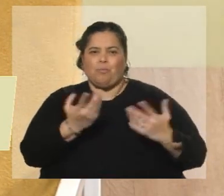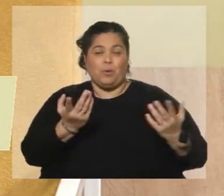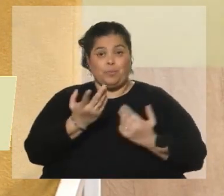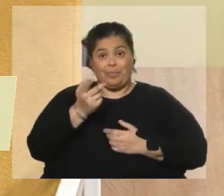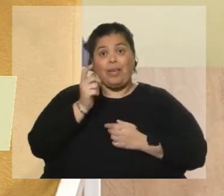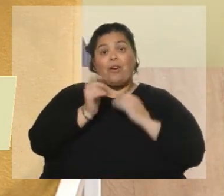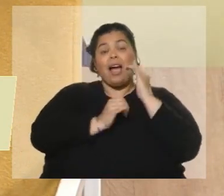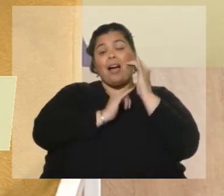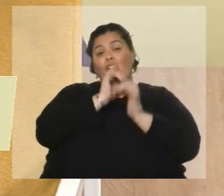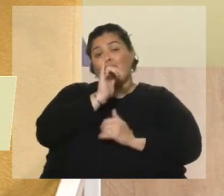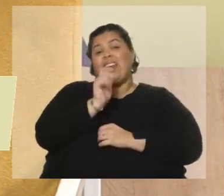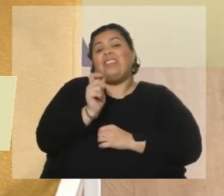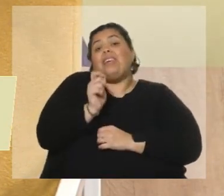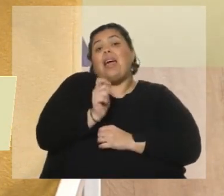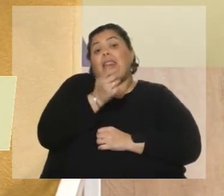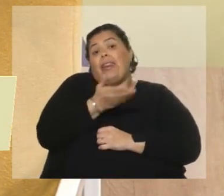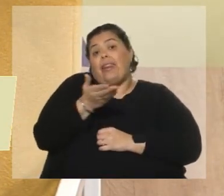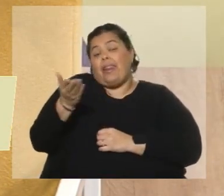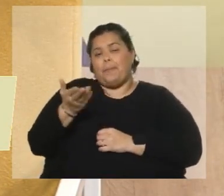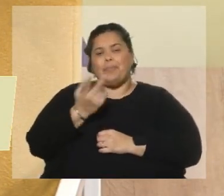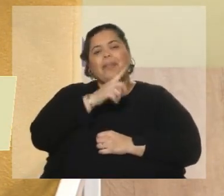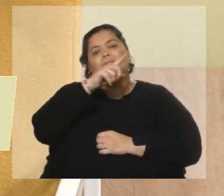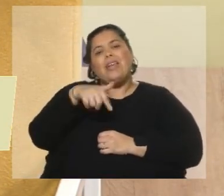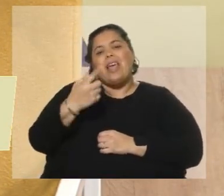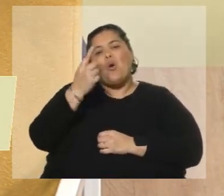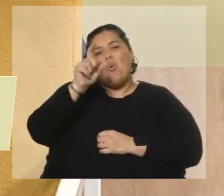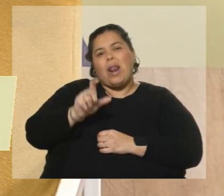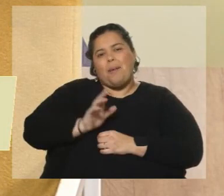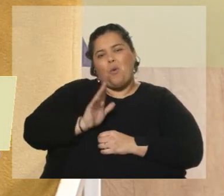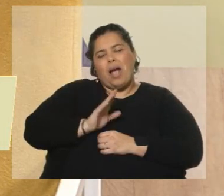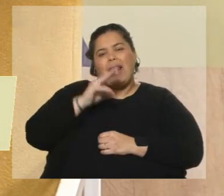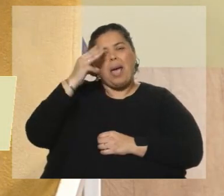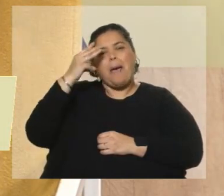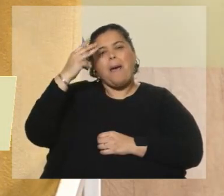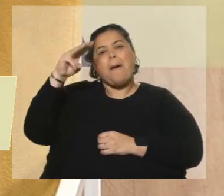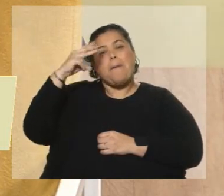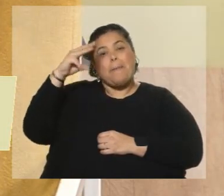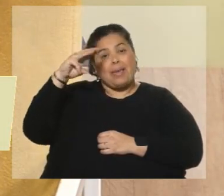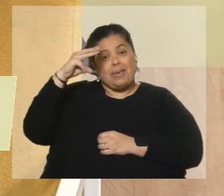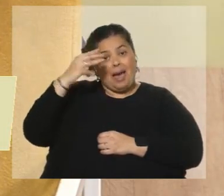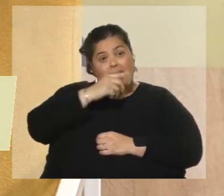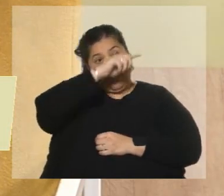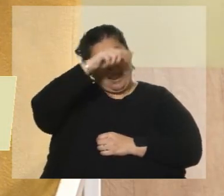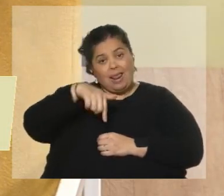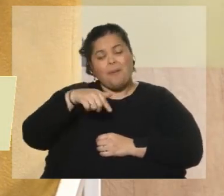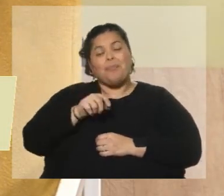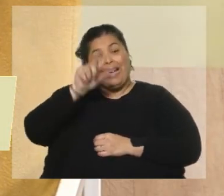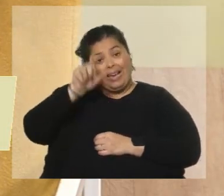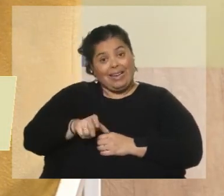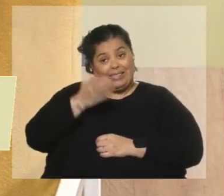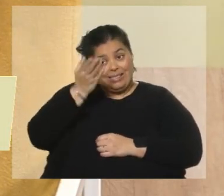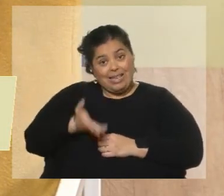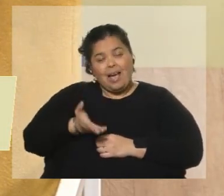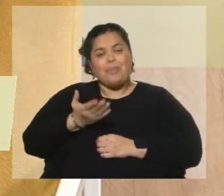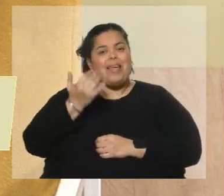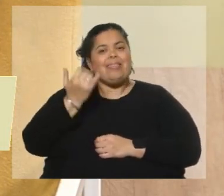quiénes son esos cantantes. Adelante. Viene una cantante mexicana que se llama Junuet Laguna. Es una cantante con una